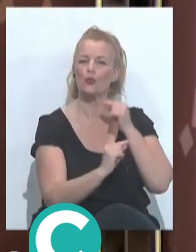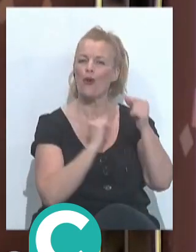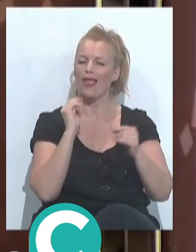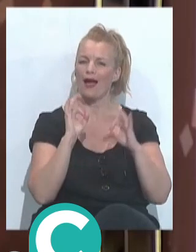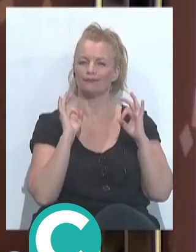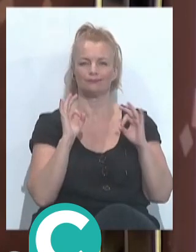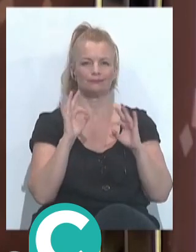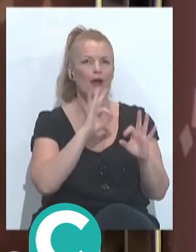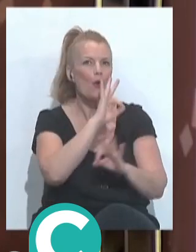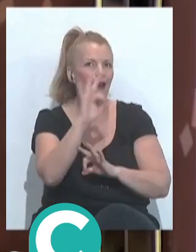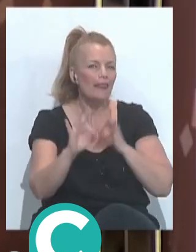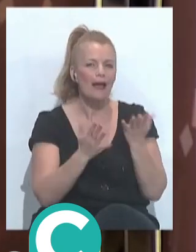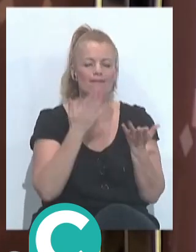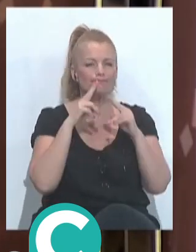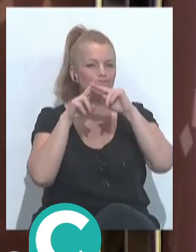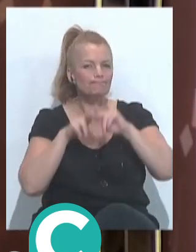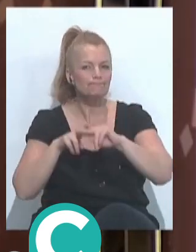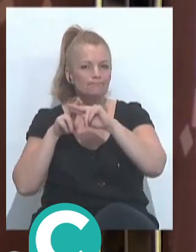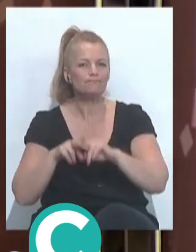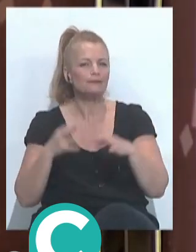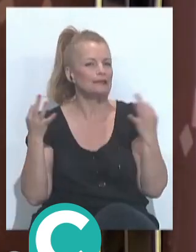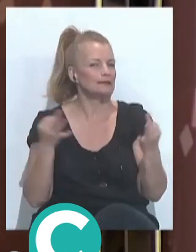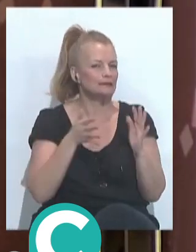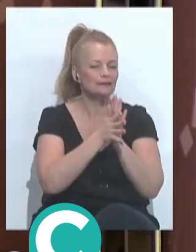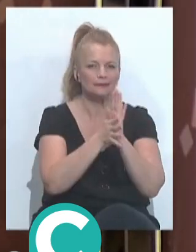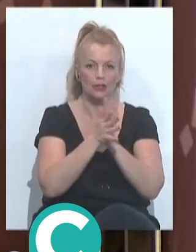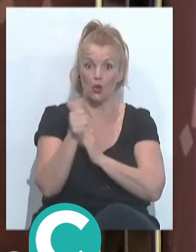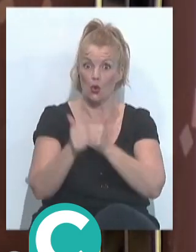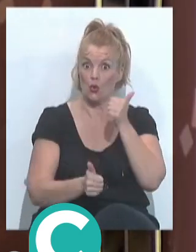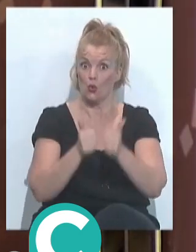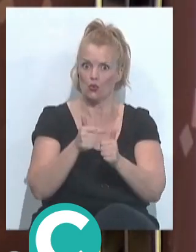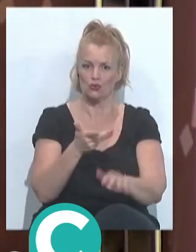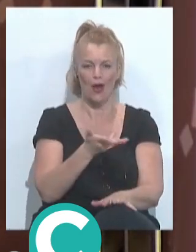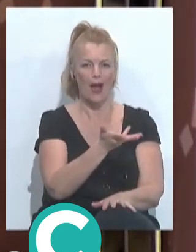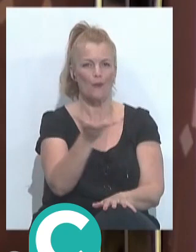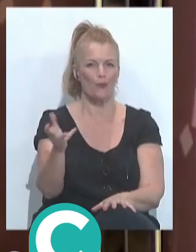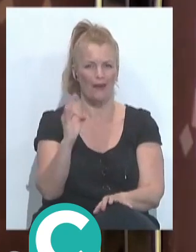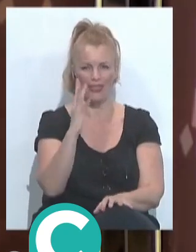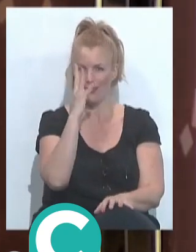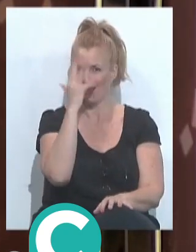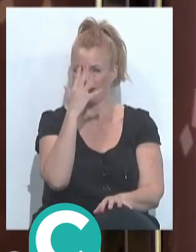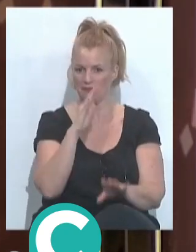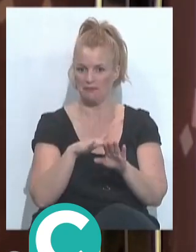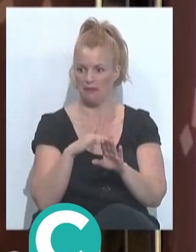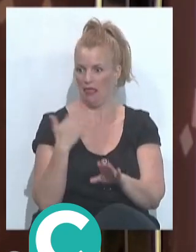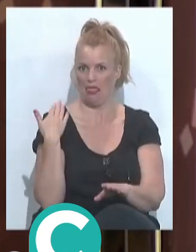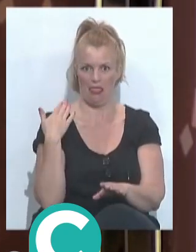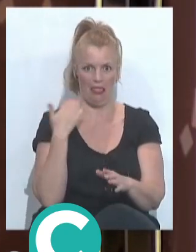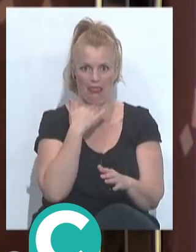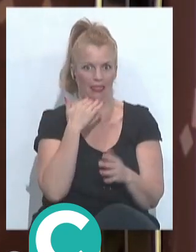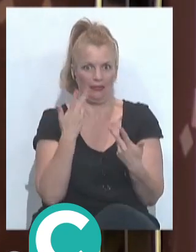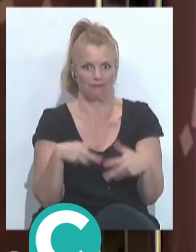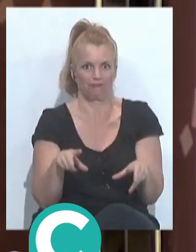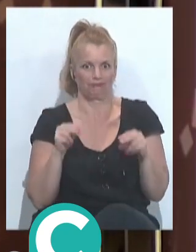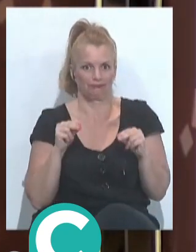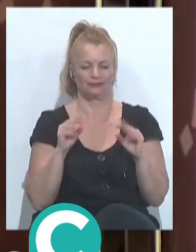para analizar lo que ha sido este concurso de agrupaciones que terminábamos hace escasamente menos de un mes.